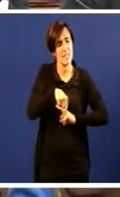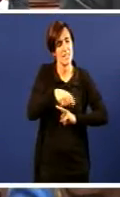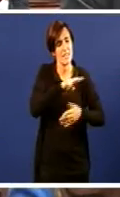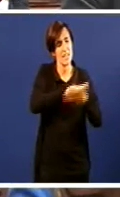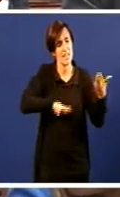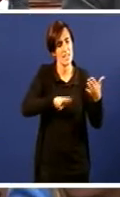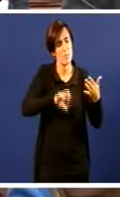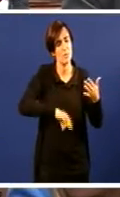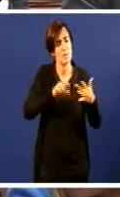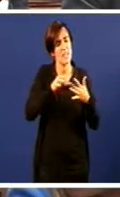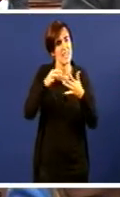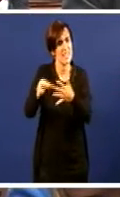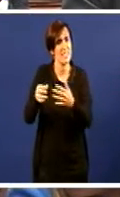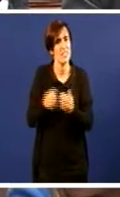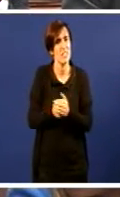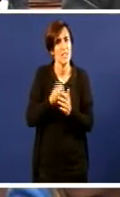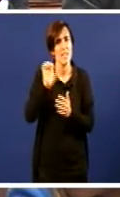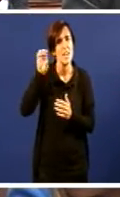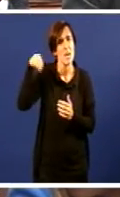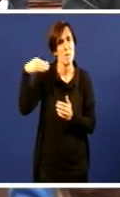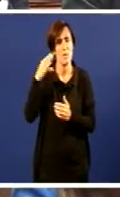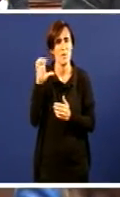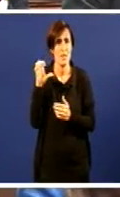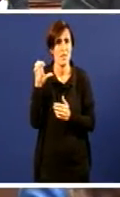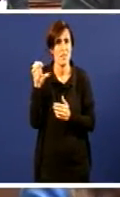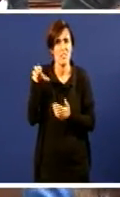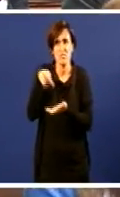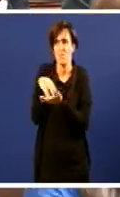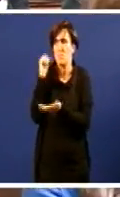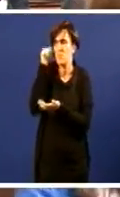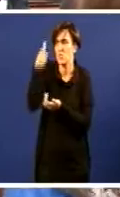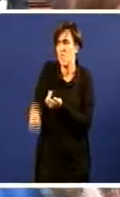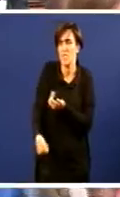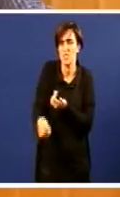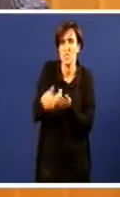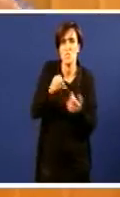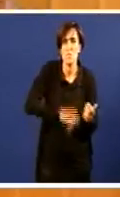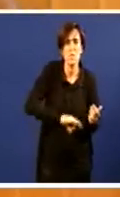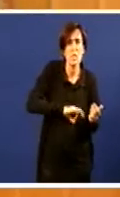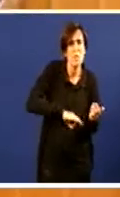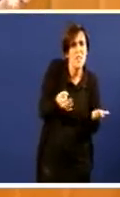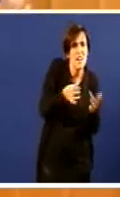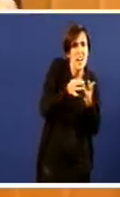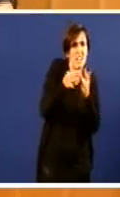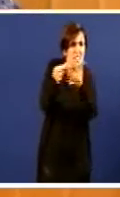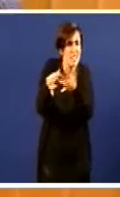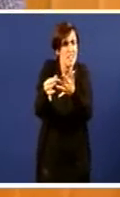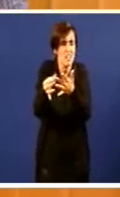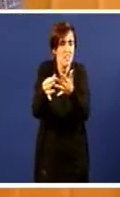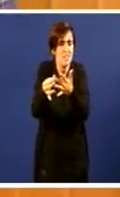e estando ENCE todos estes anos, como é posible que Pontevedra este líder de desemprego? Como é posible eso?